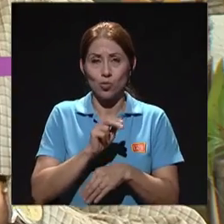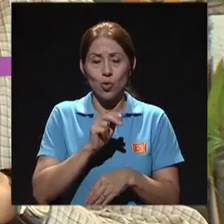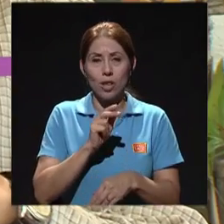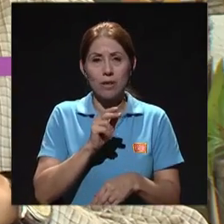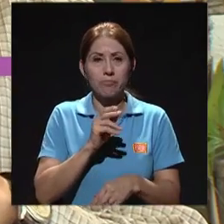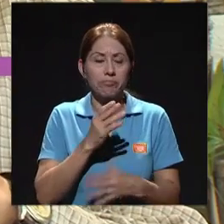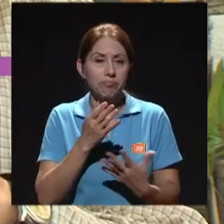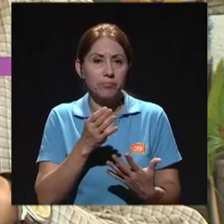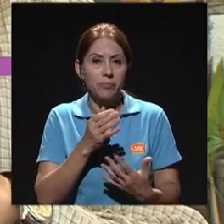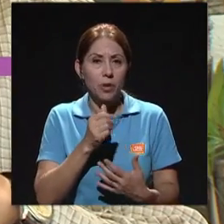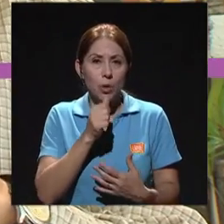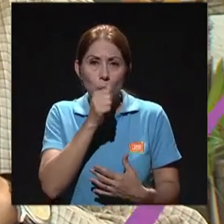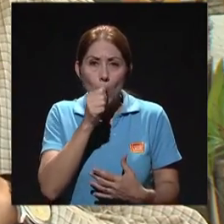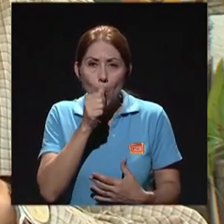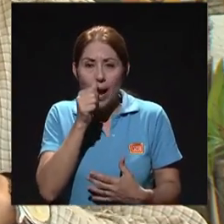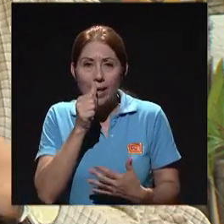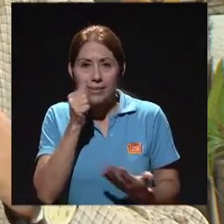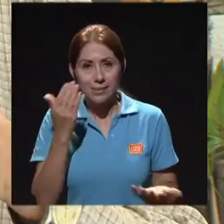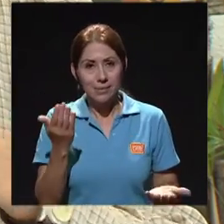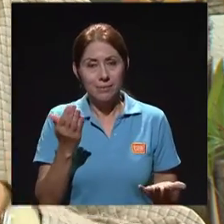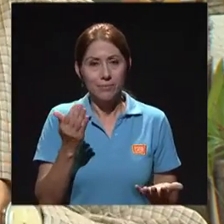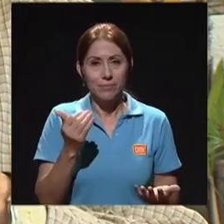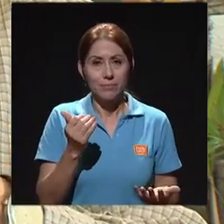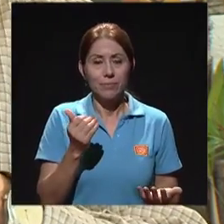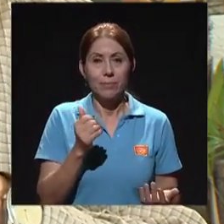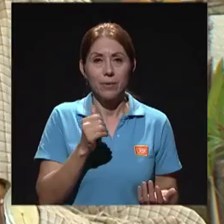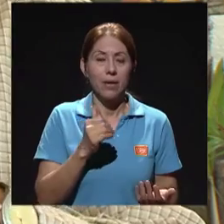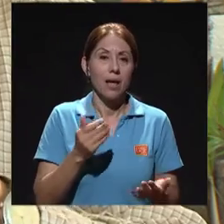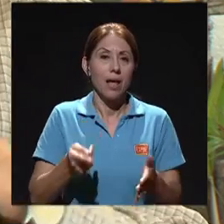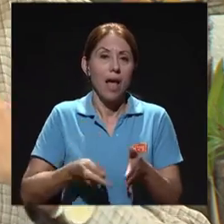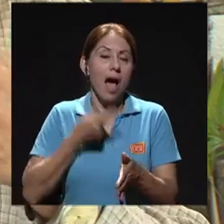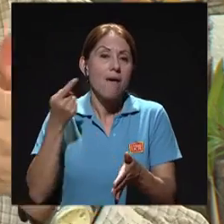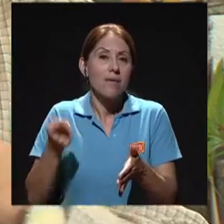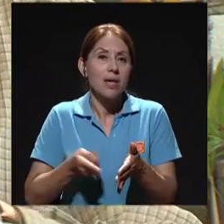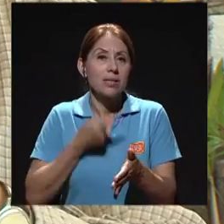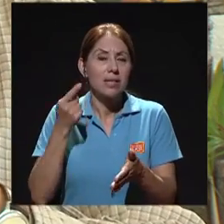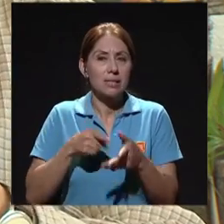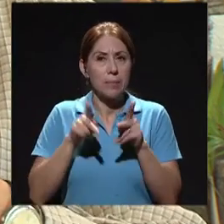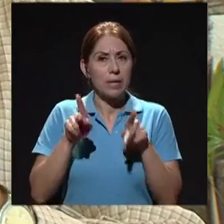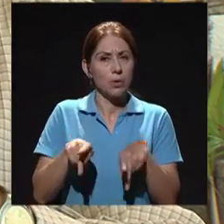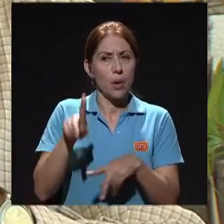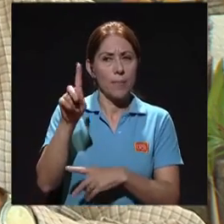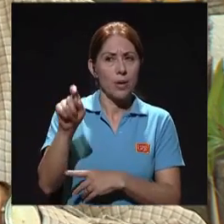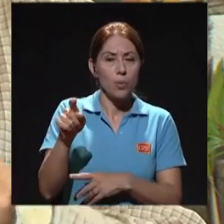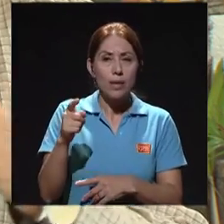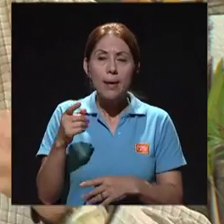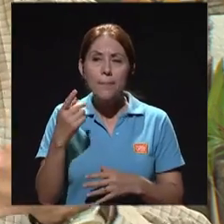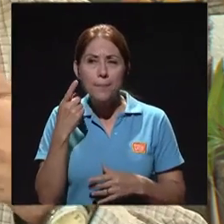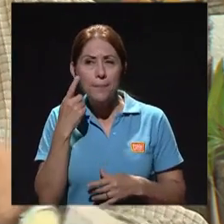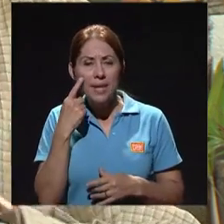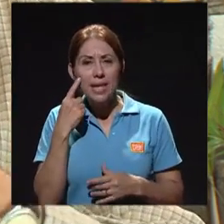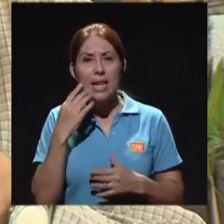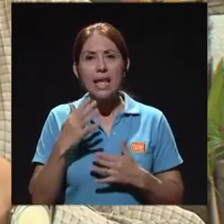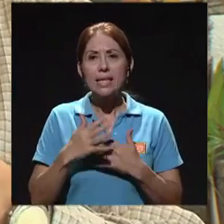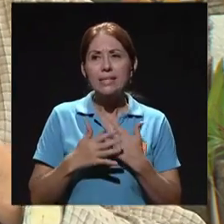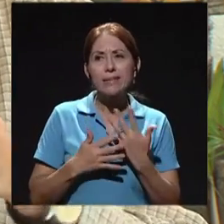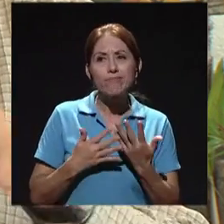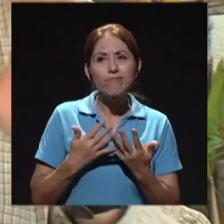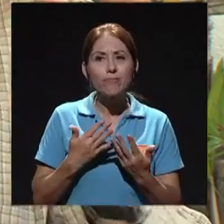¿Verdad? Las drogas de abuso, digamos. ¿Verdad? Entonces, a veces nos han hecho la consulta, mire, es que